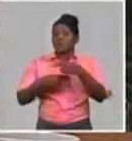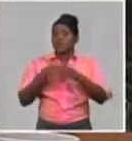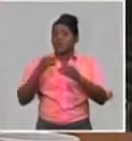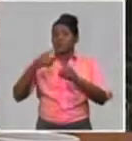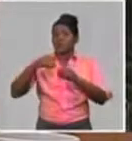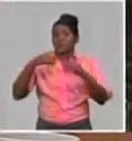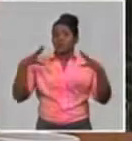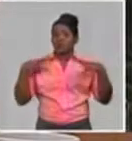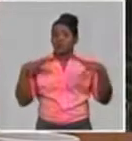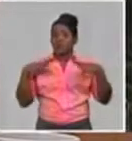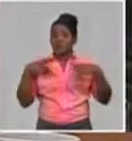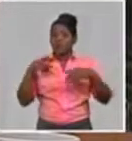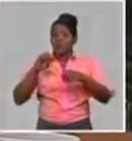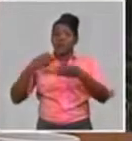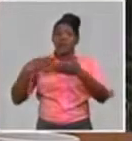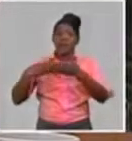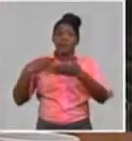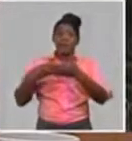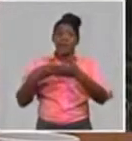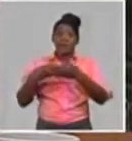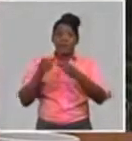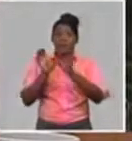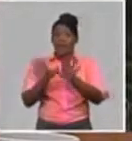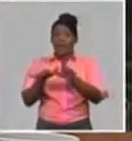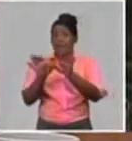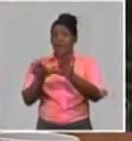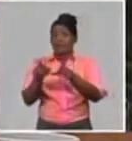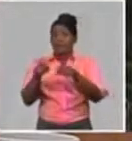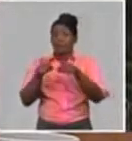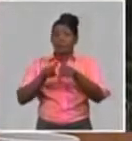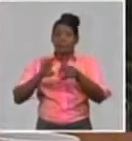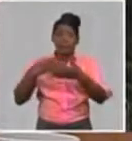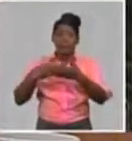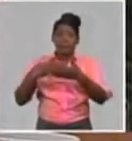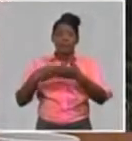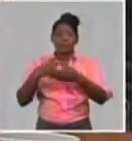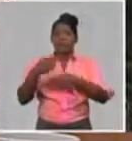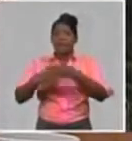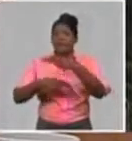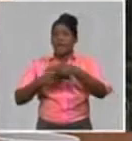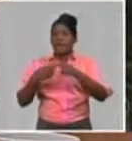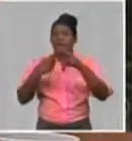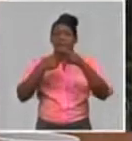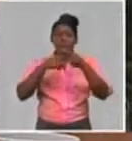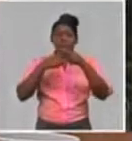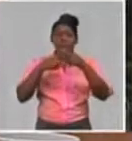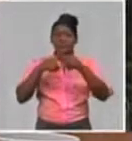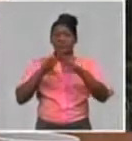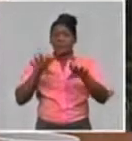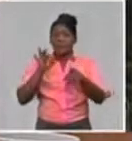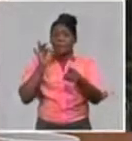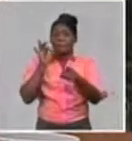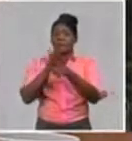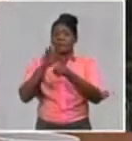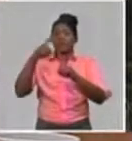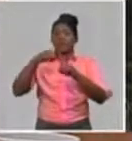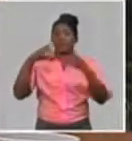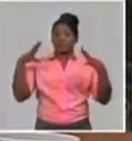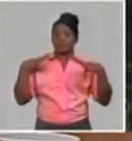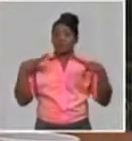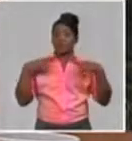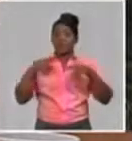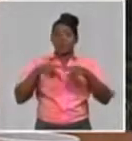turismo y con la aviota poder hacer acciones que garanticen que ahora cuando comience el turismo estén asegurados los servicios en los